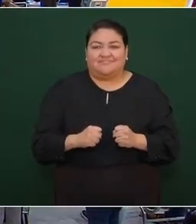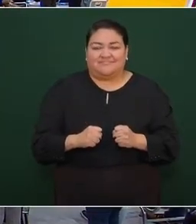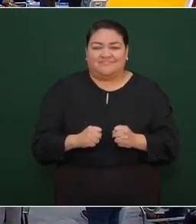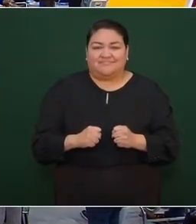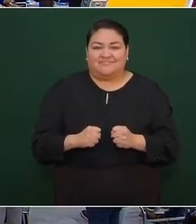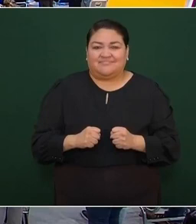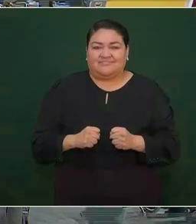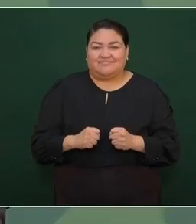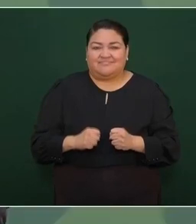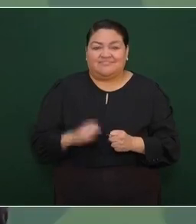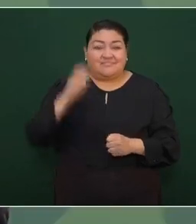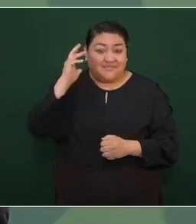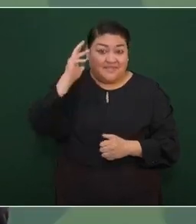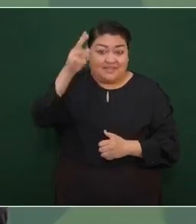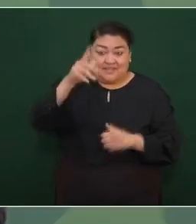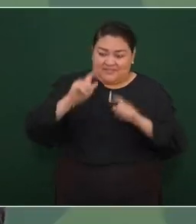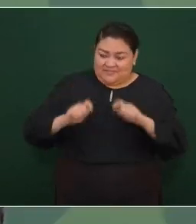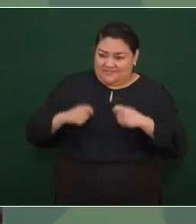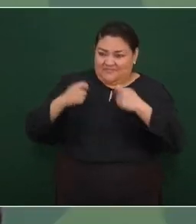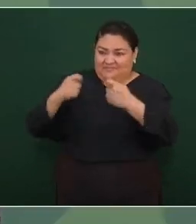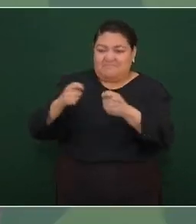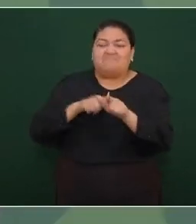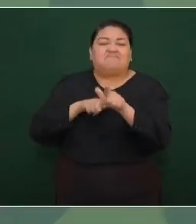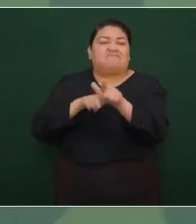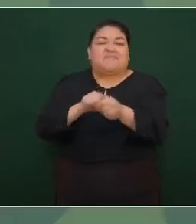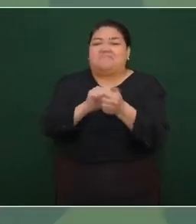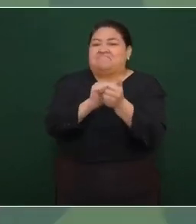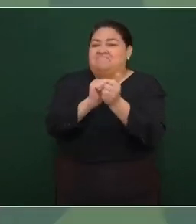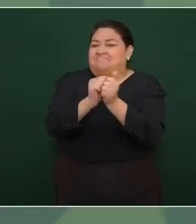va a continuar la transformación